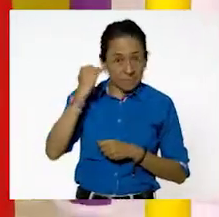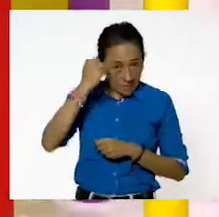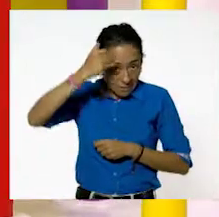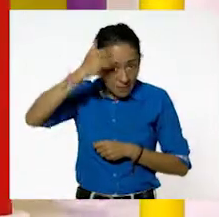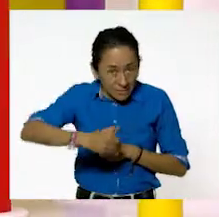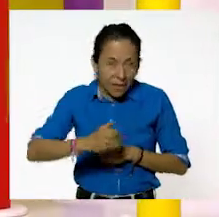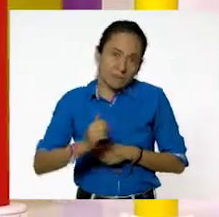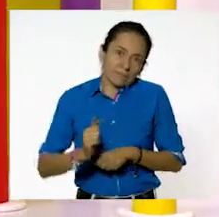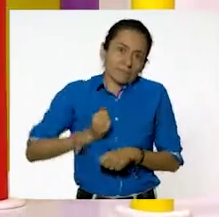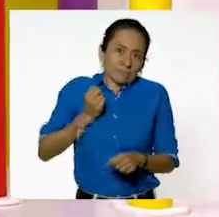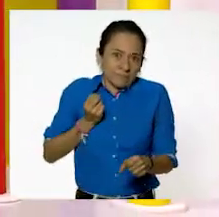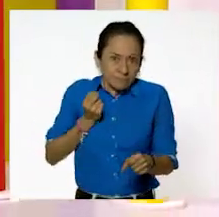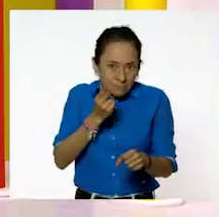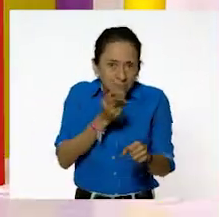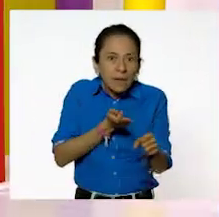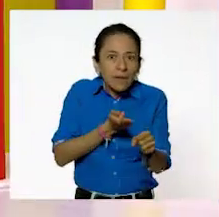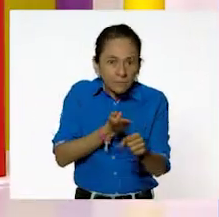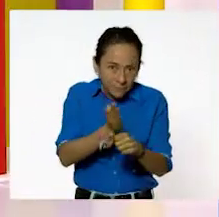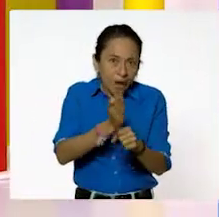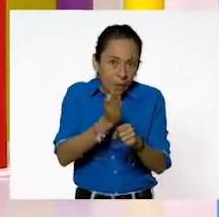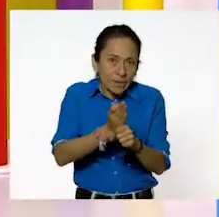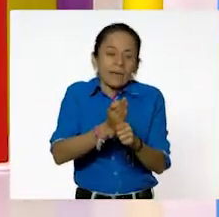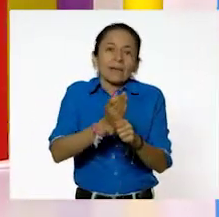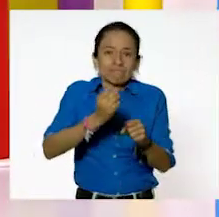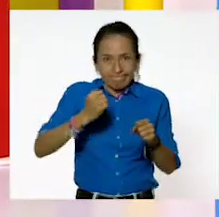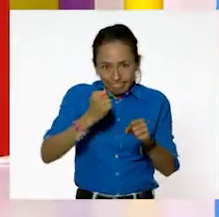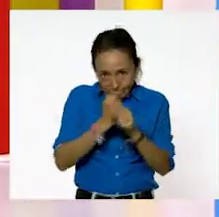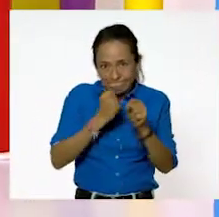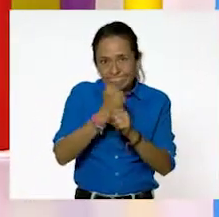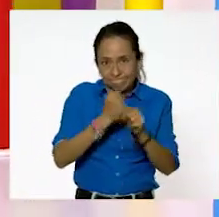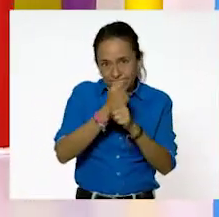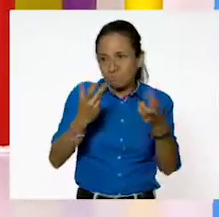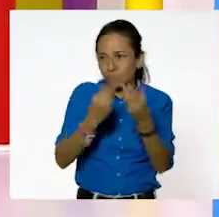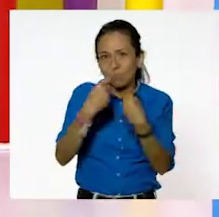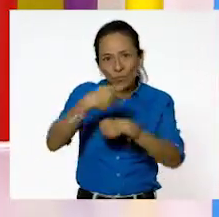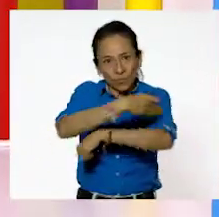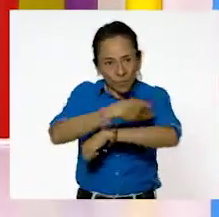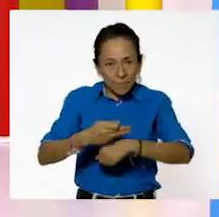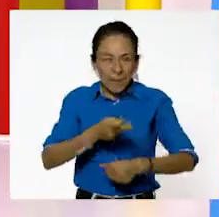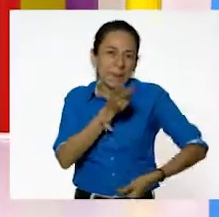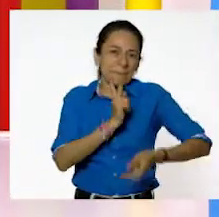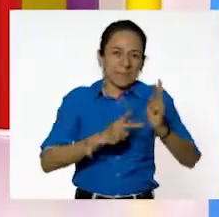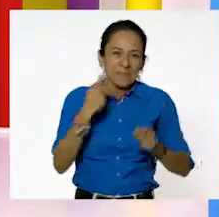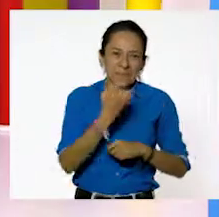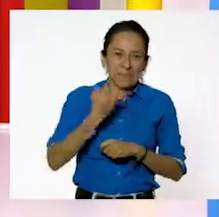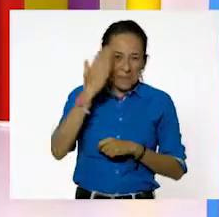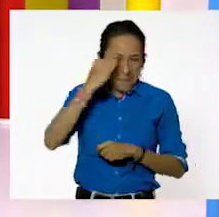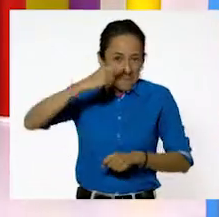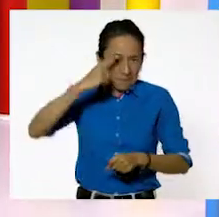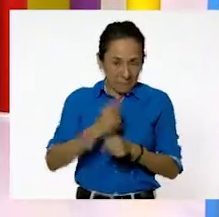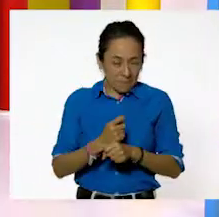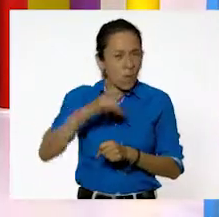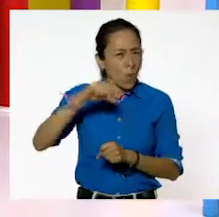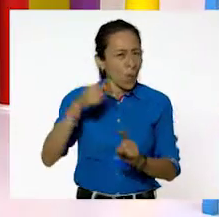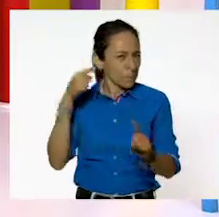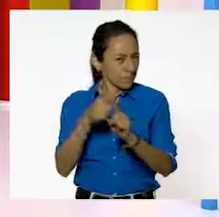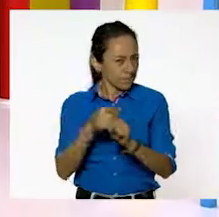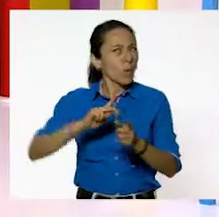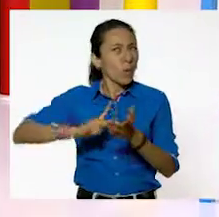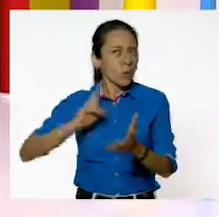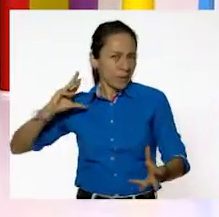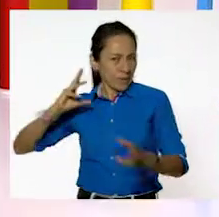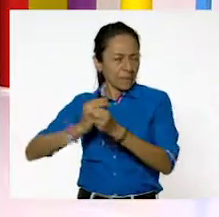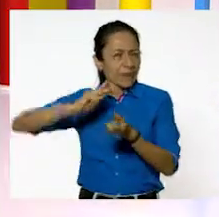este momento para practicarla y platica con tu familia en tu lengua materna. Hemos terminado con repaso. Clasifiquemos en sólidos,